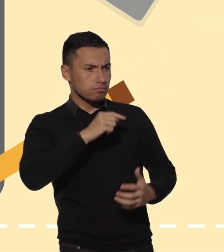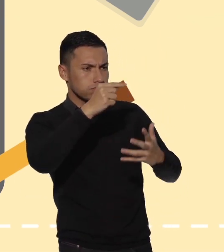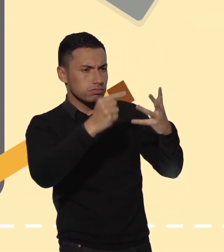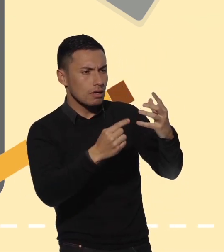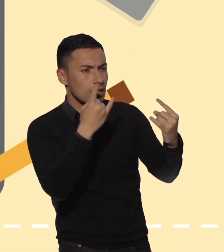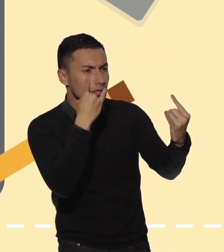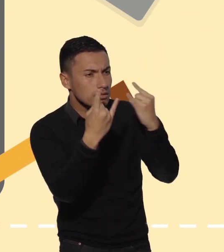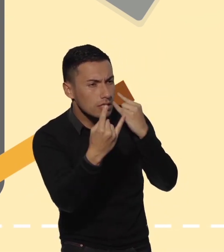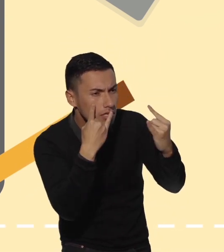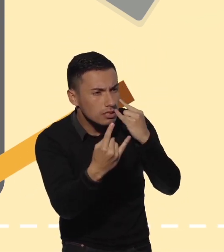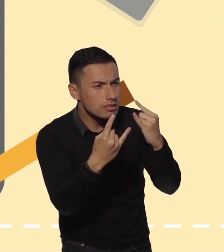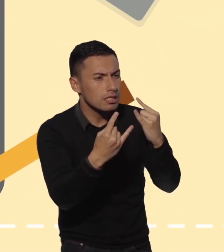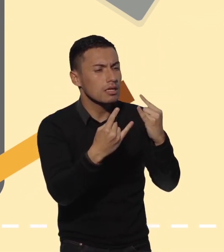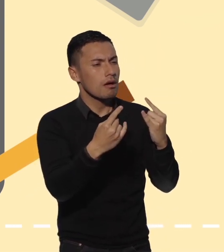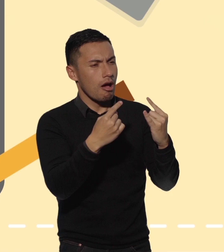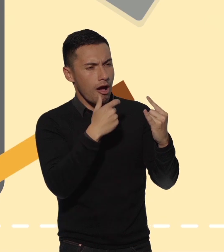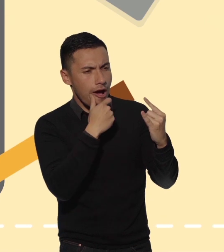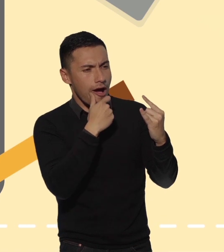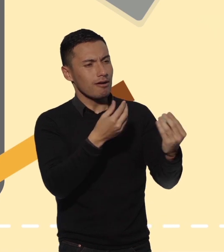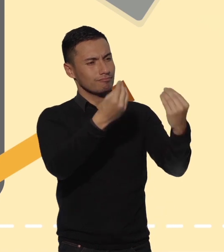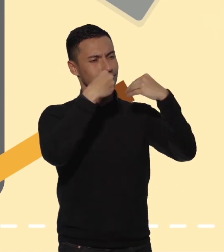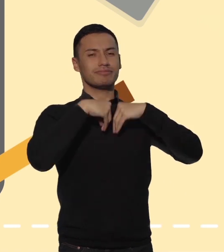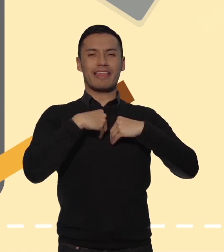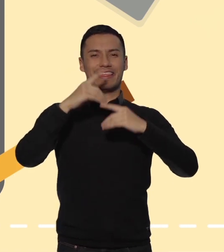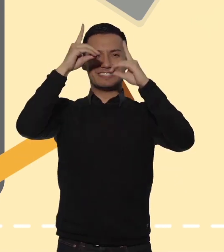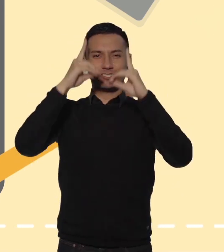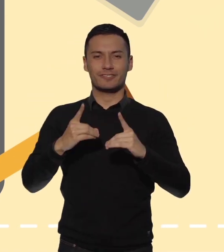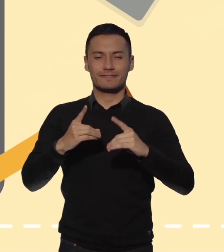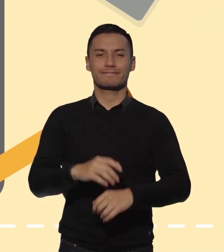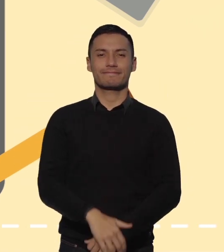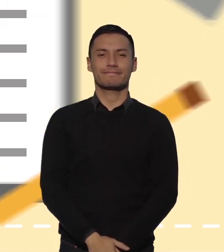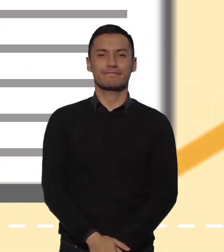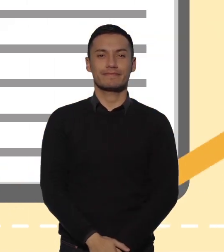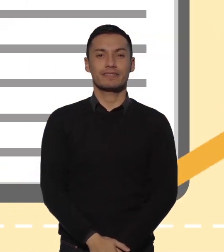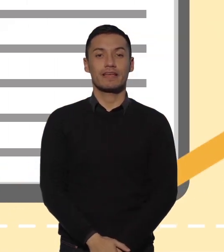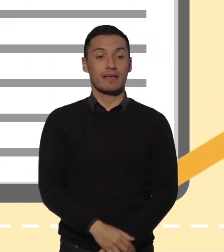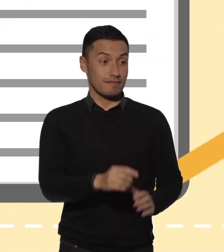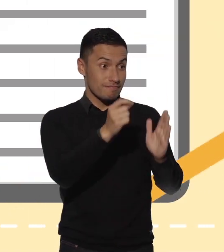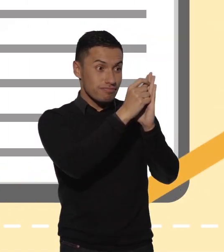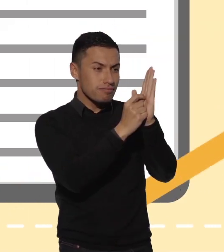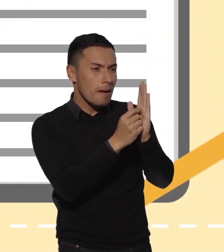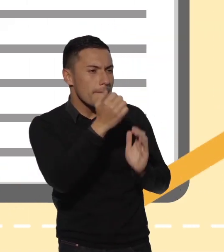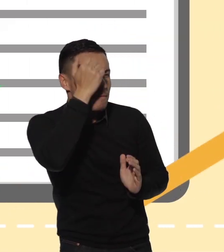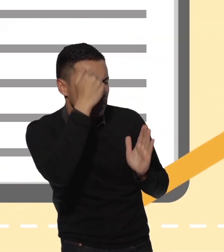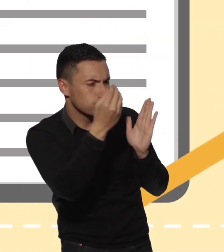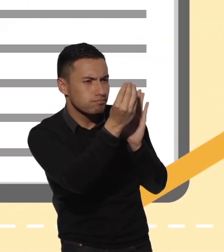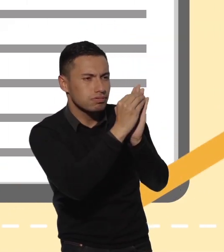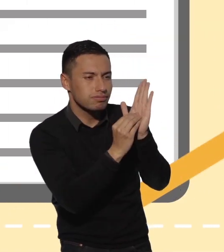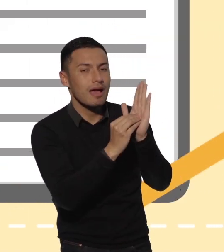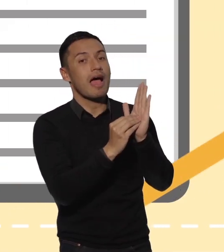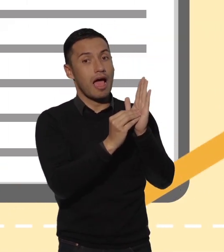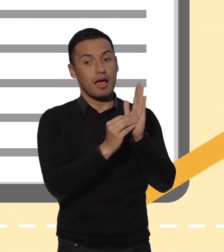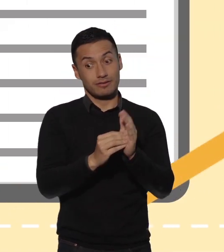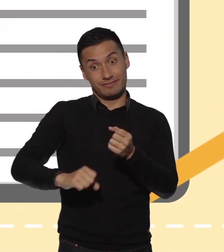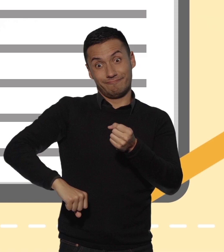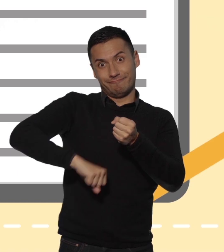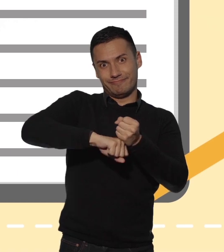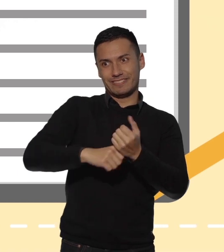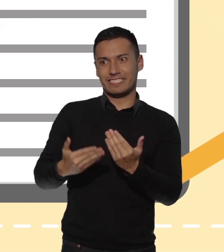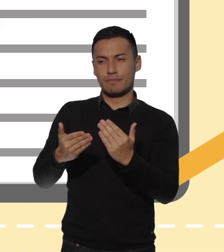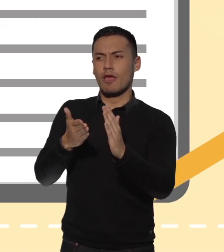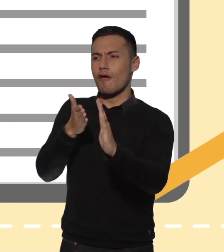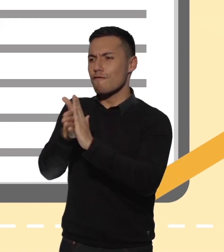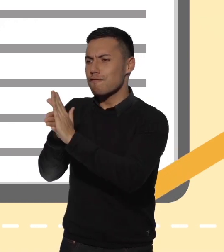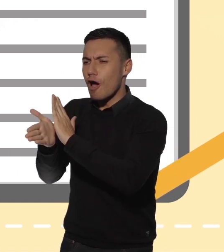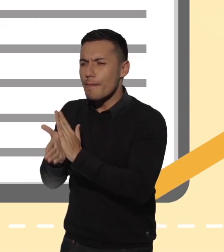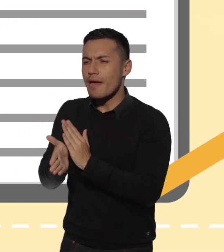particularidades e intereses de los estudiantes en las decisiones pedagógicas. Este proceso de valoración tendrá en cuenta cómo apoyo los informes